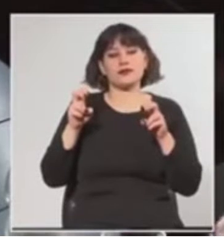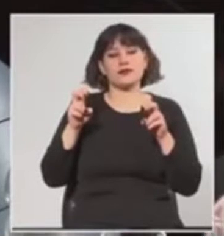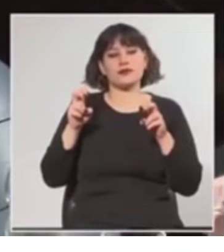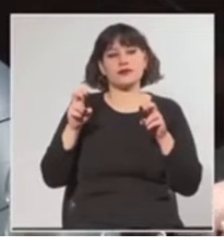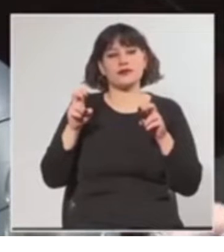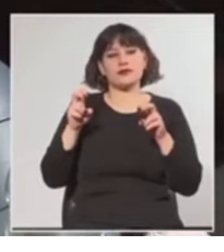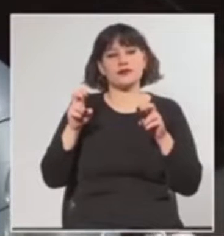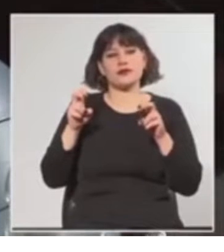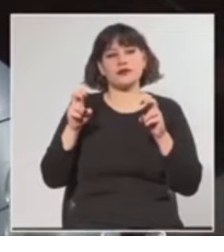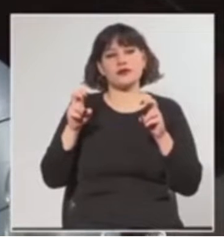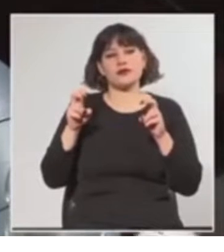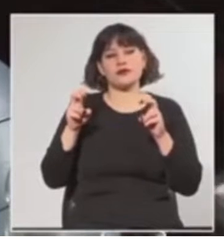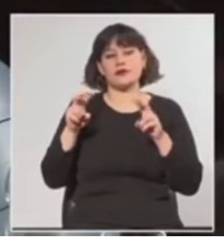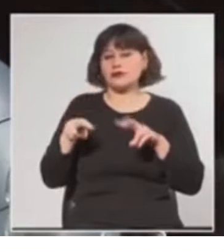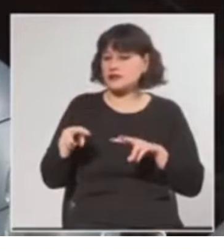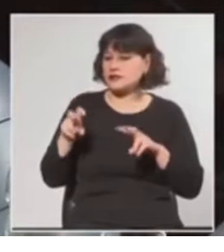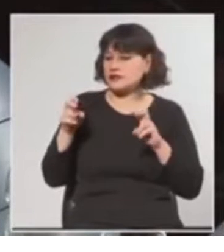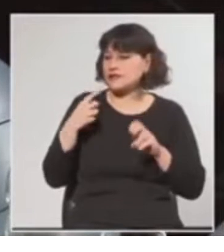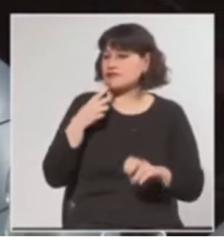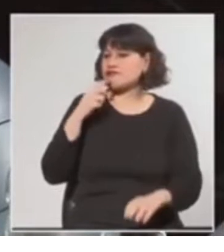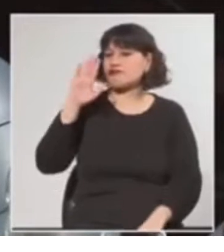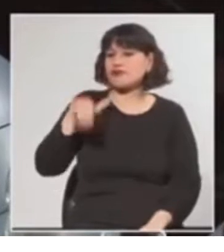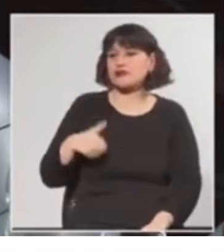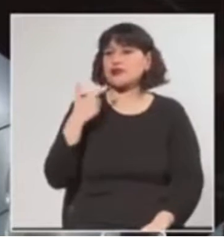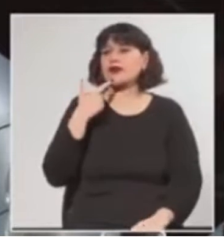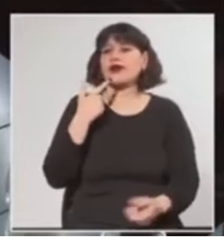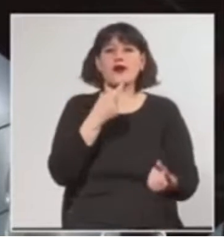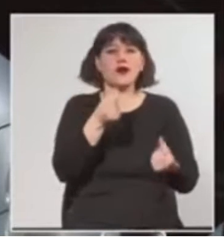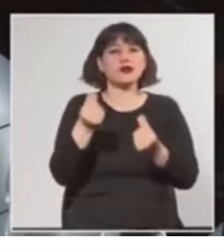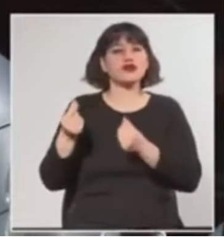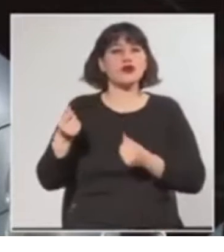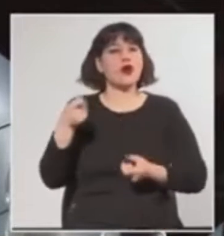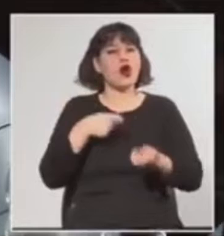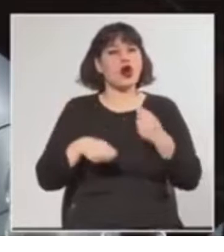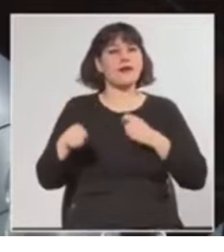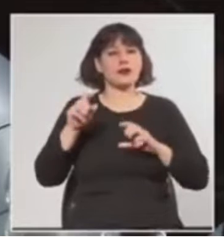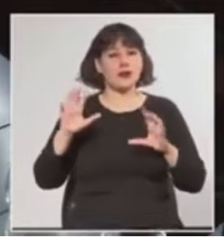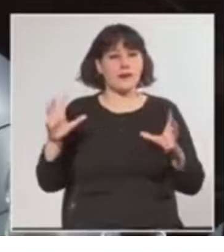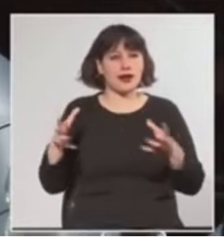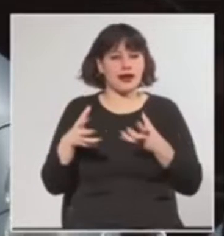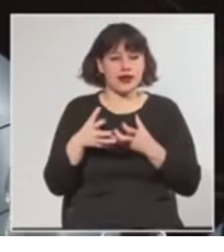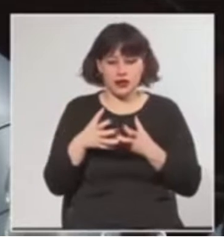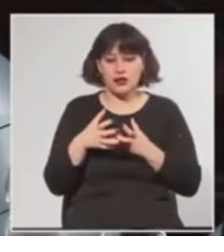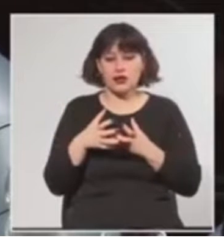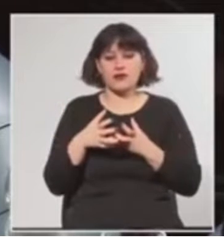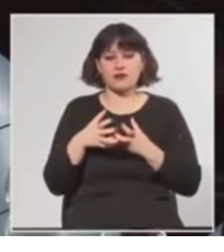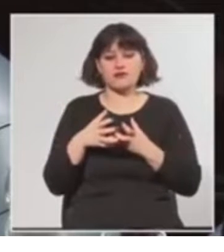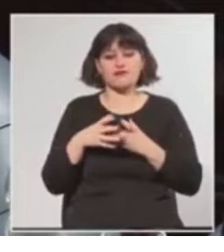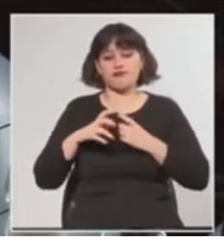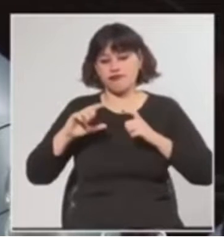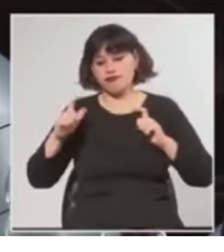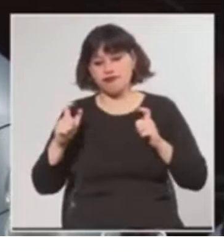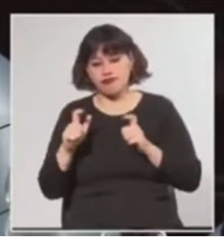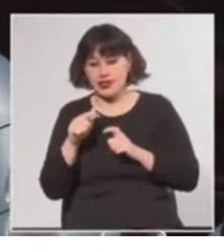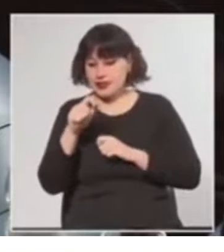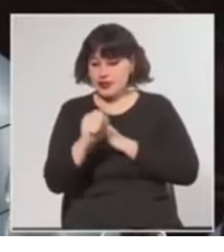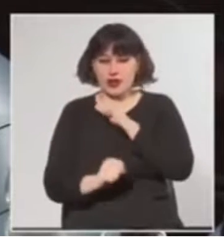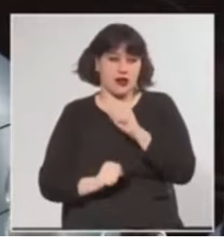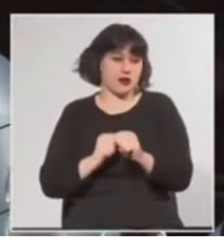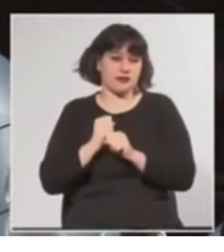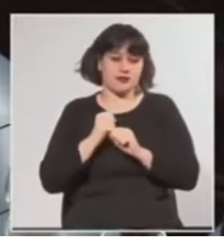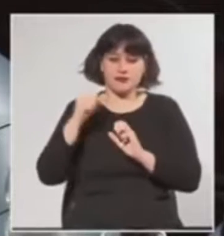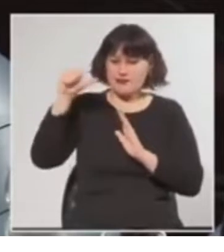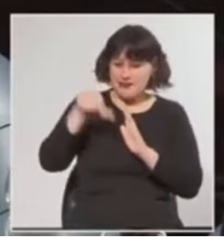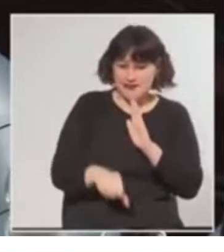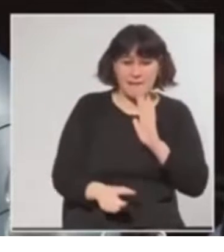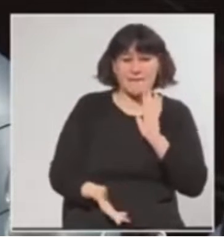donde se afirma que el consumo en los comercios minoristas asentó su declive en este año, más